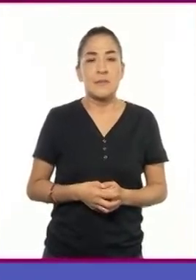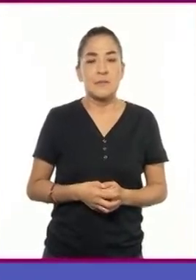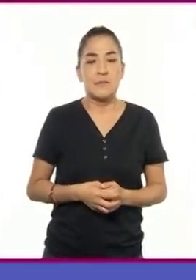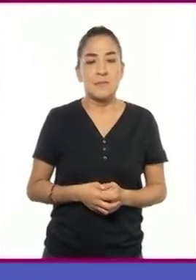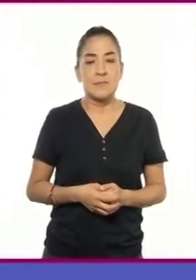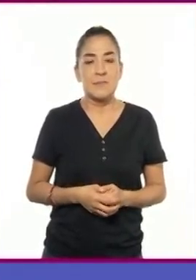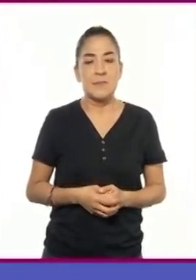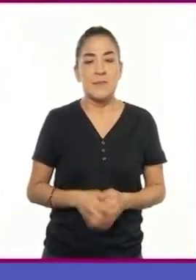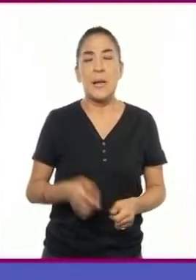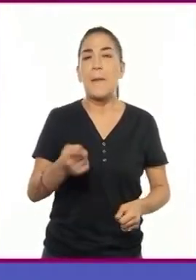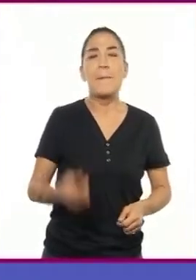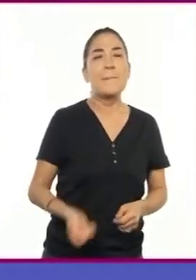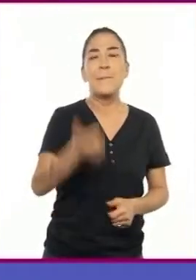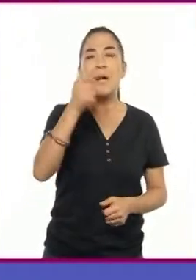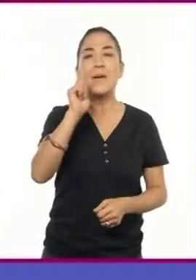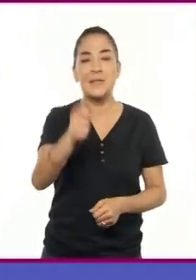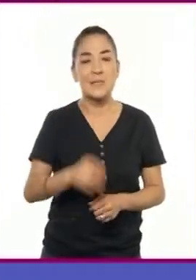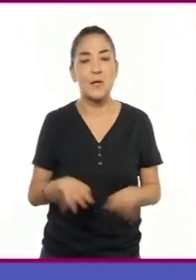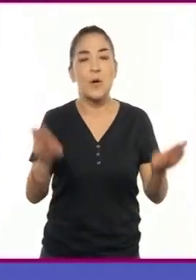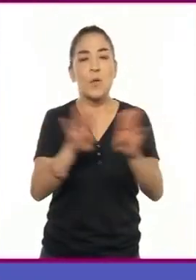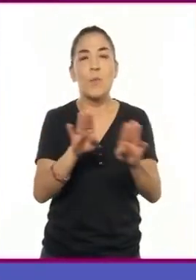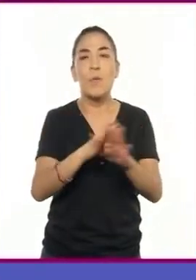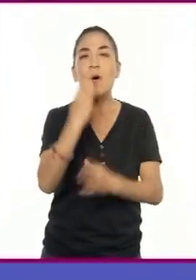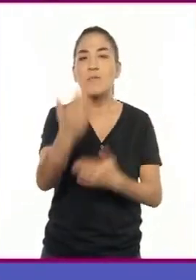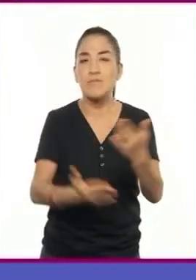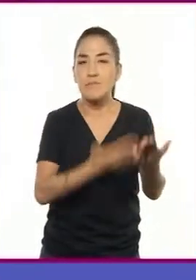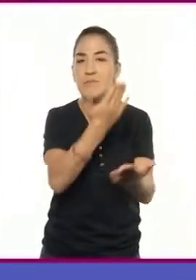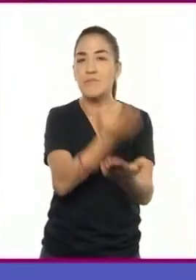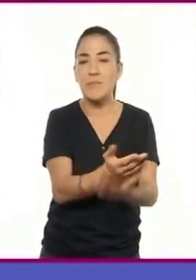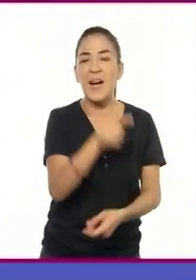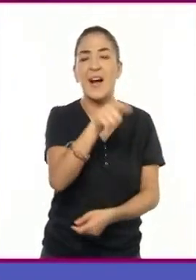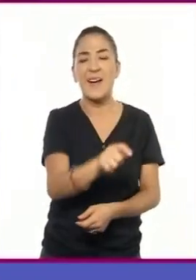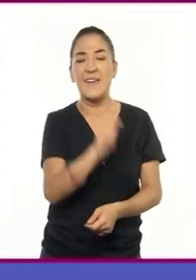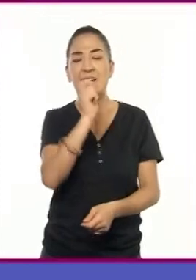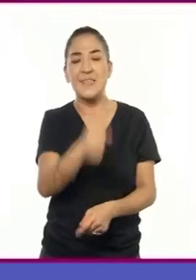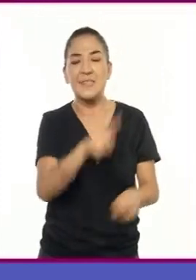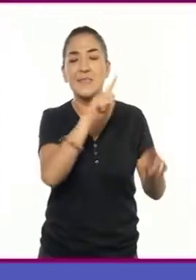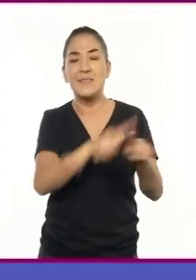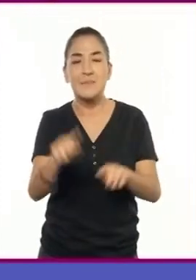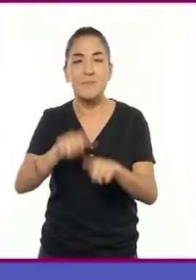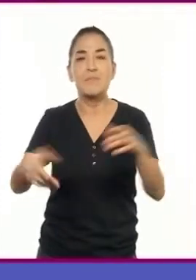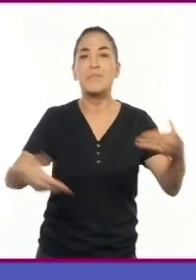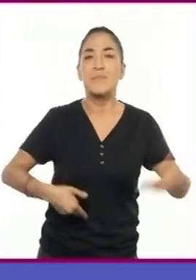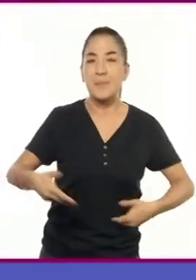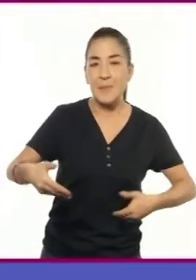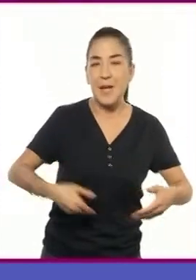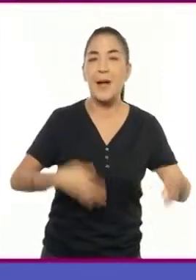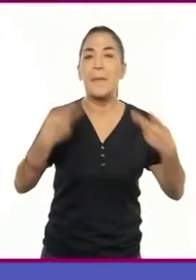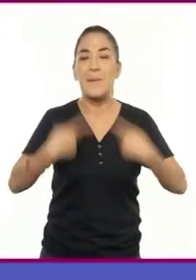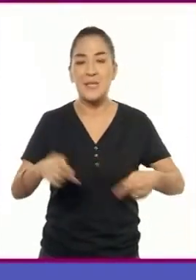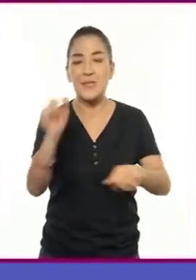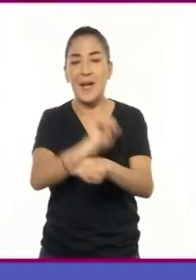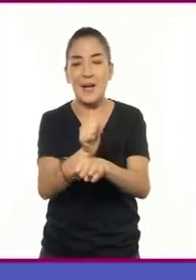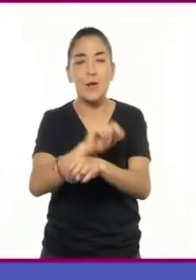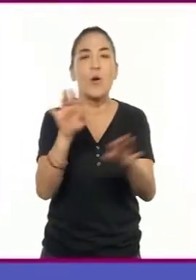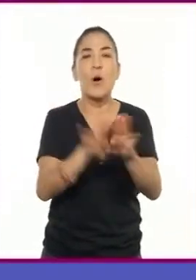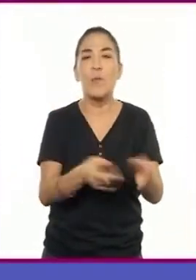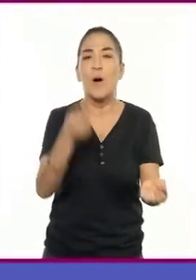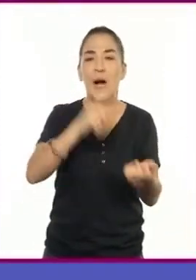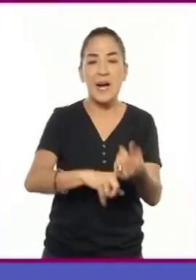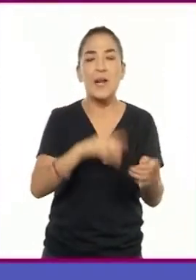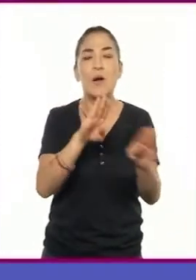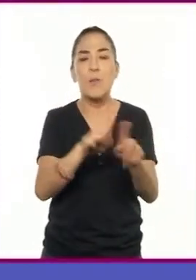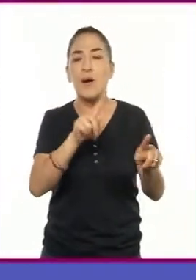El primer momento es el planteamiento. En él se presentan los personajes y la situación en la que se encuentran.